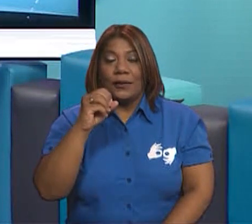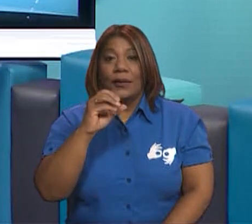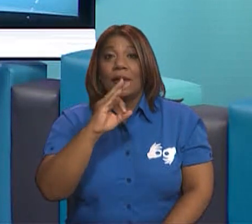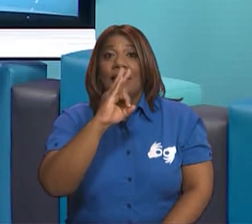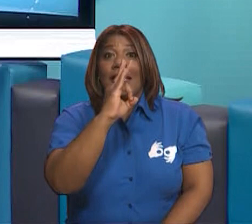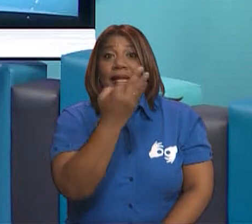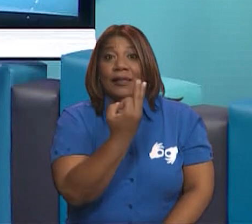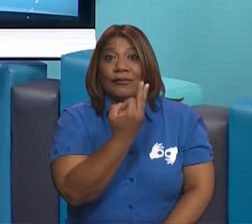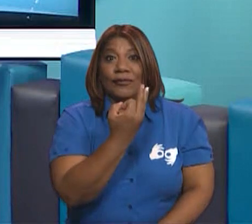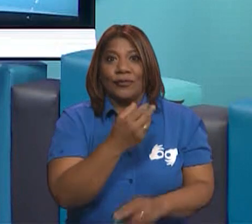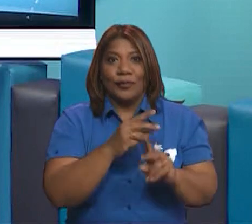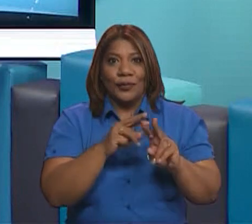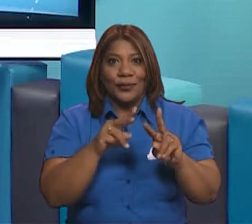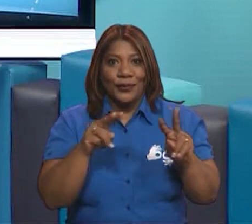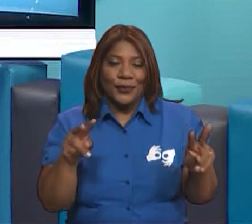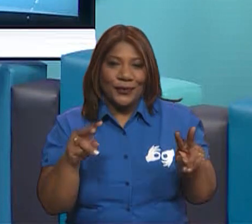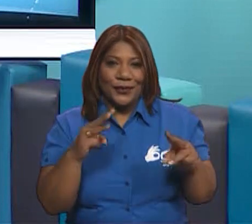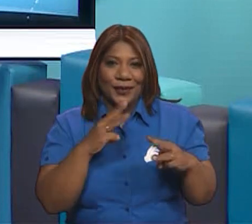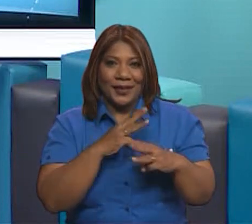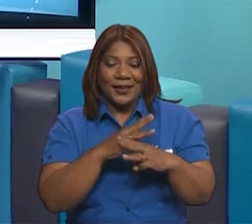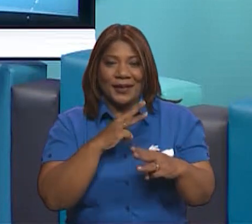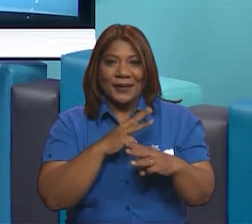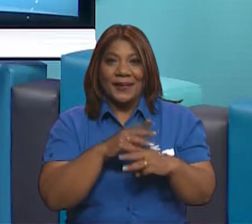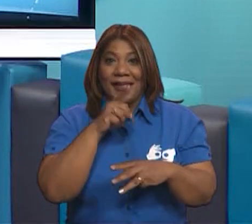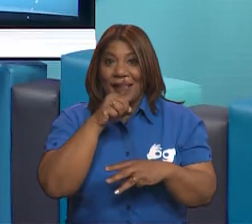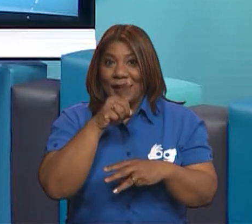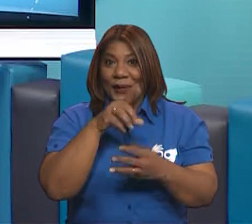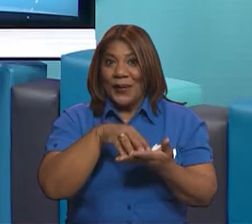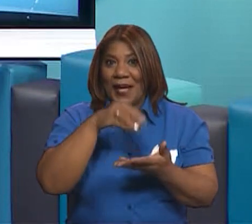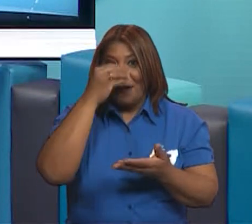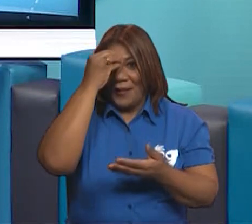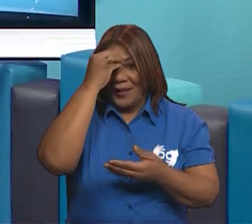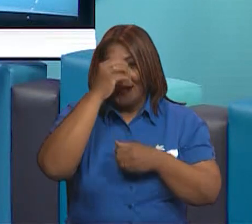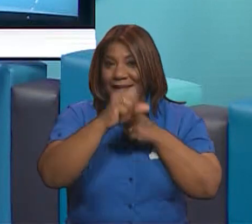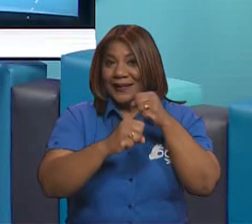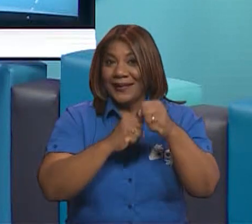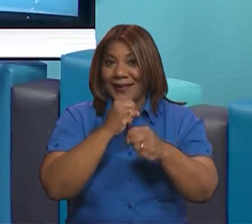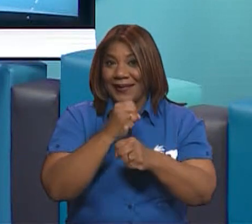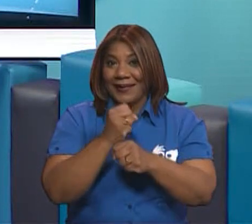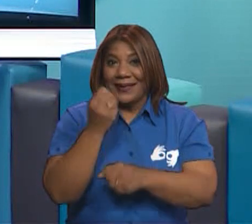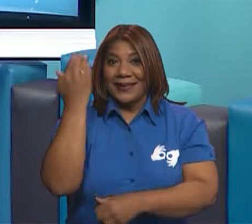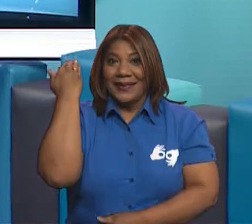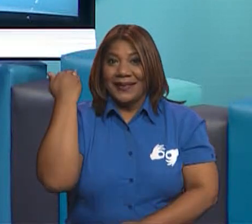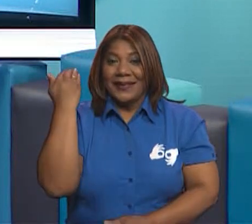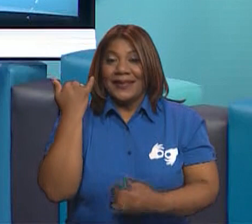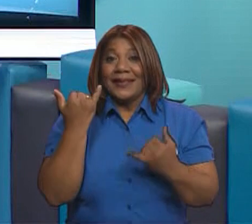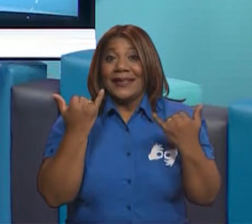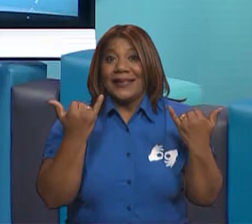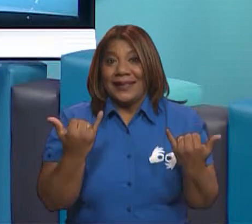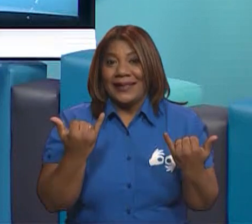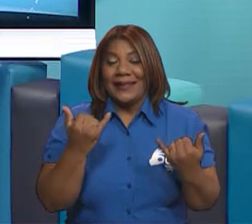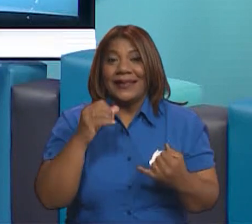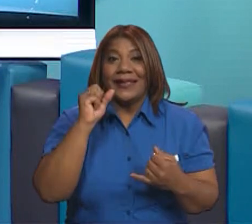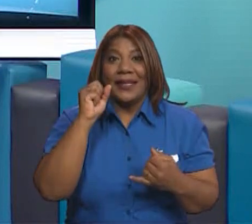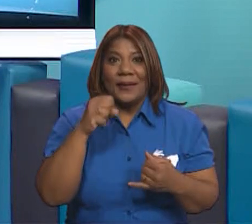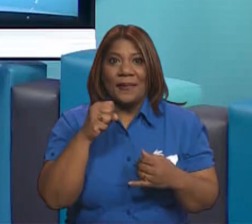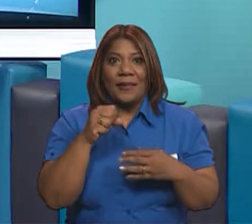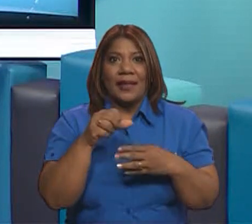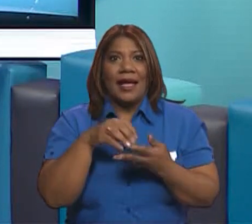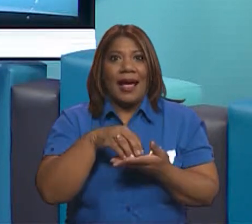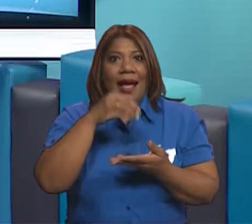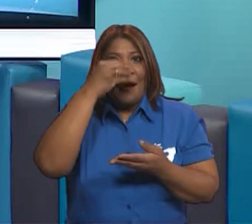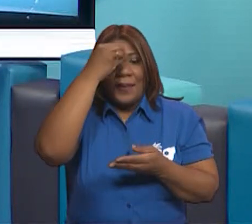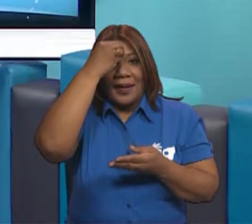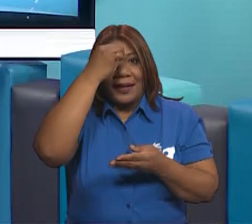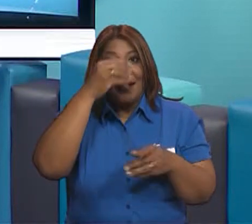geométricas que ustedes recordarán del año anterior y van a poder revivirlo en esta clase. Así que estén muy listos